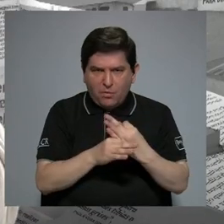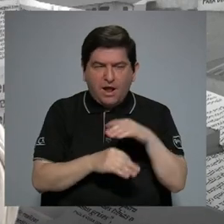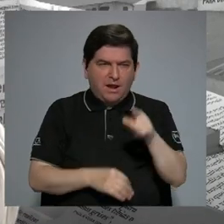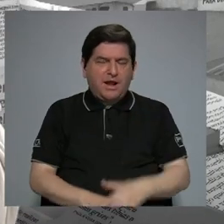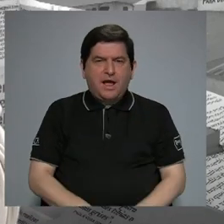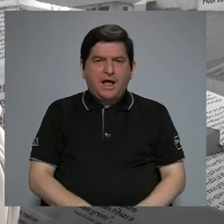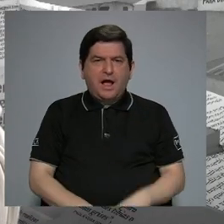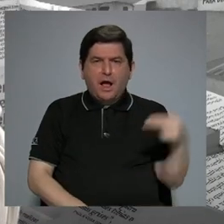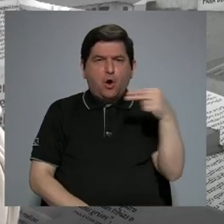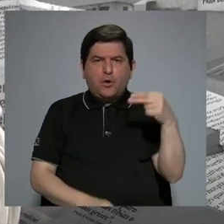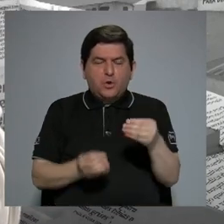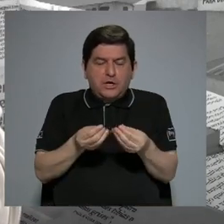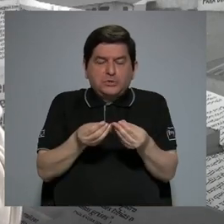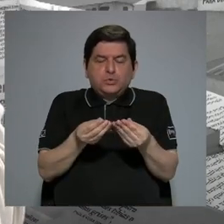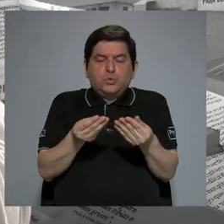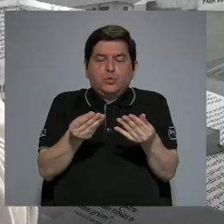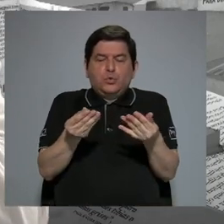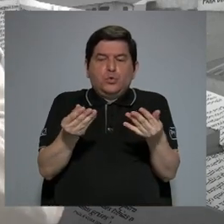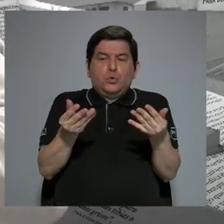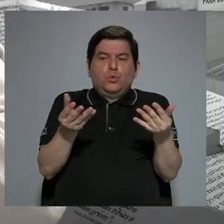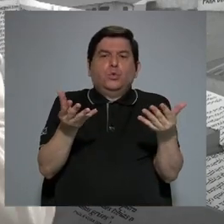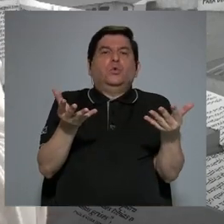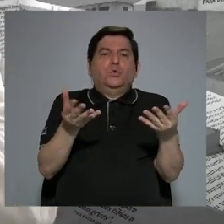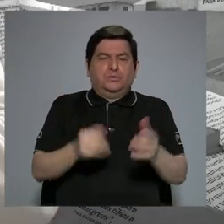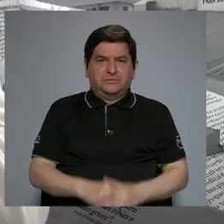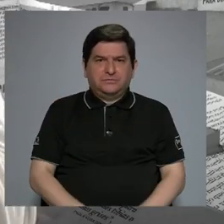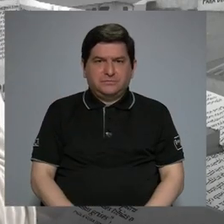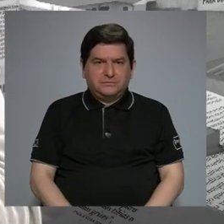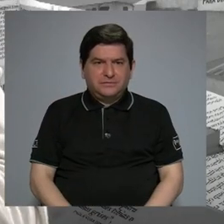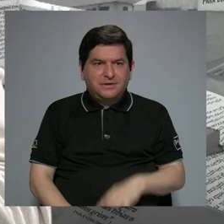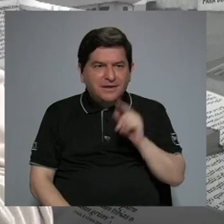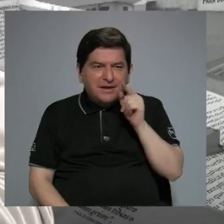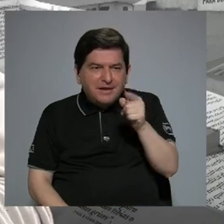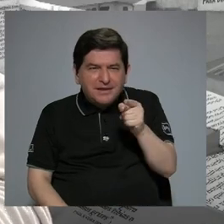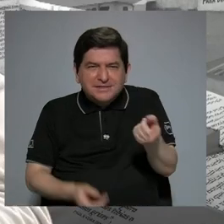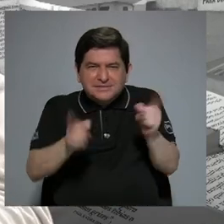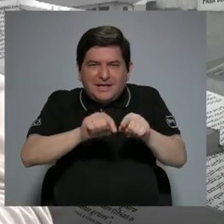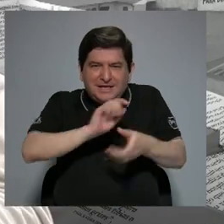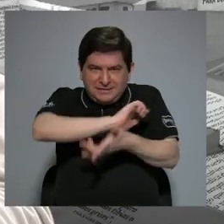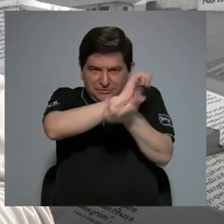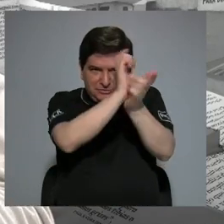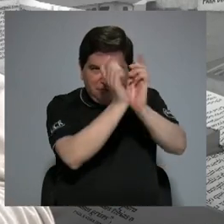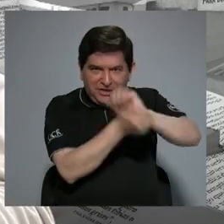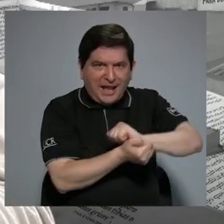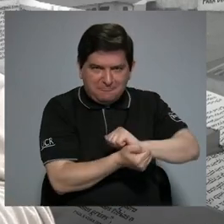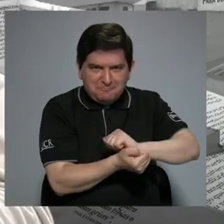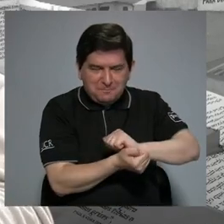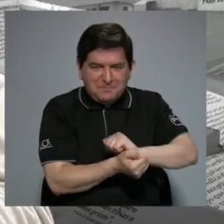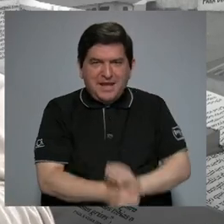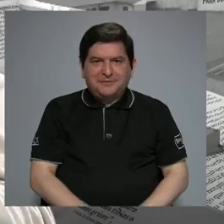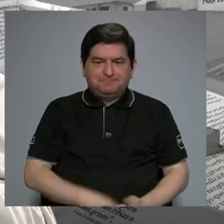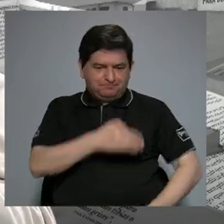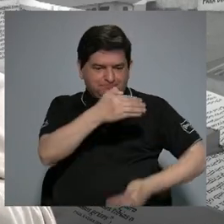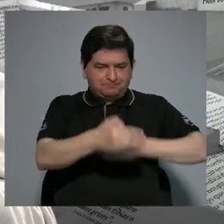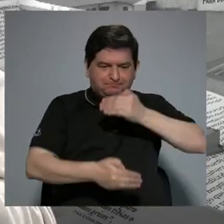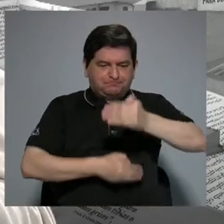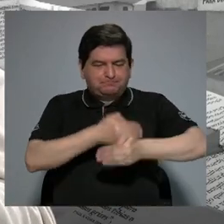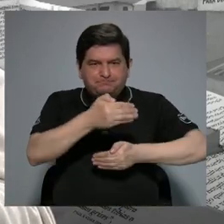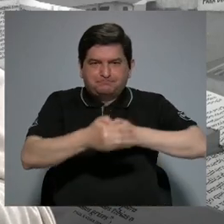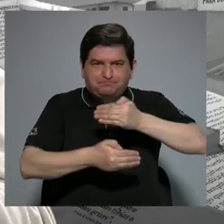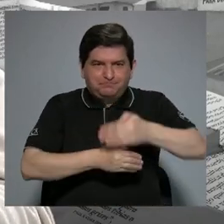hormonas y estas hormonas, digamos que modifican nuestro comportamiento,